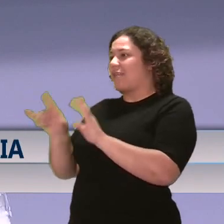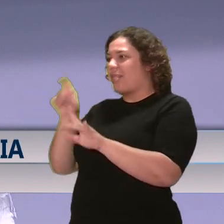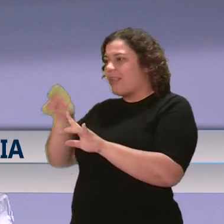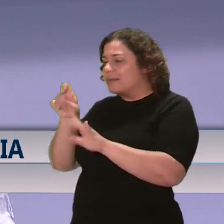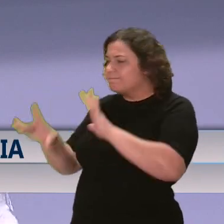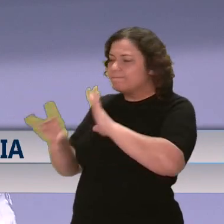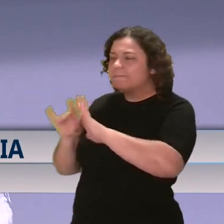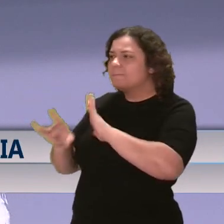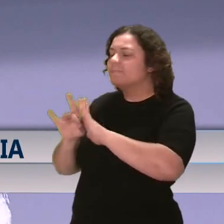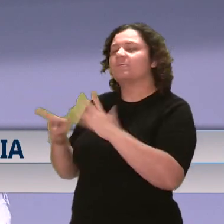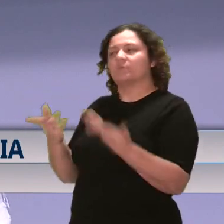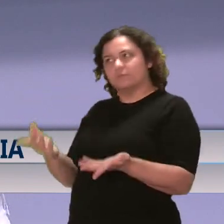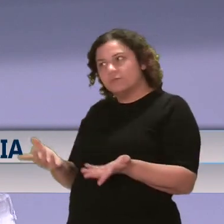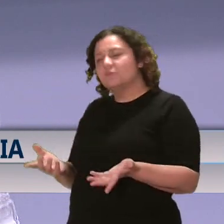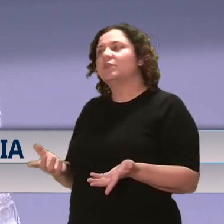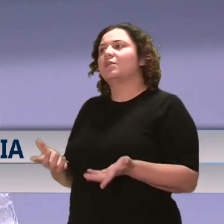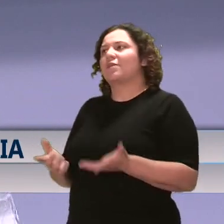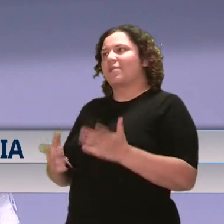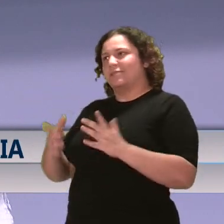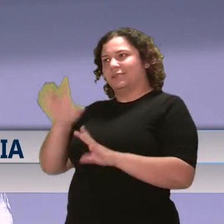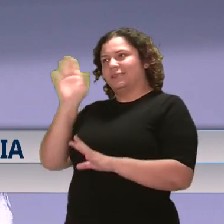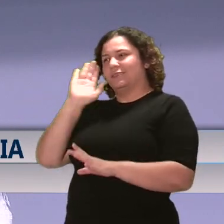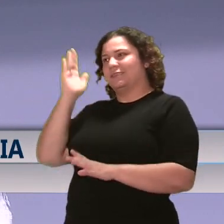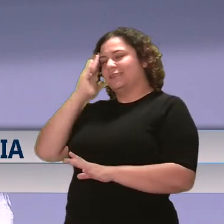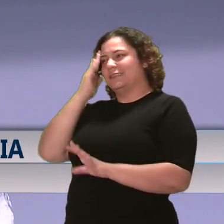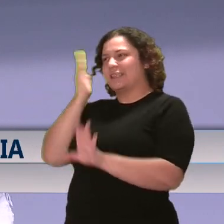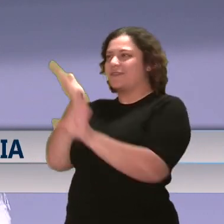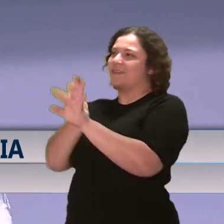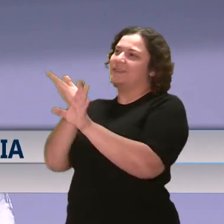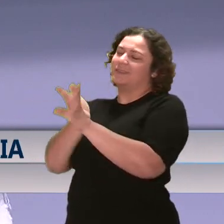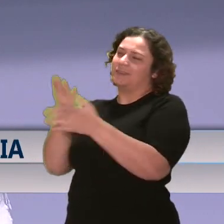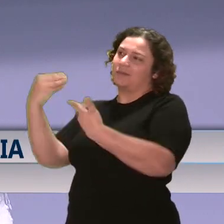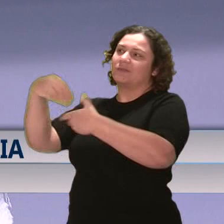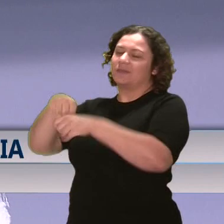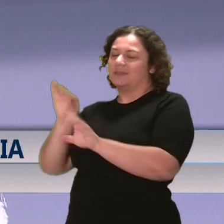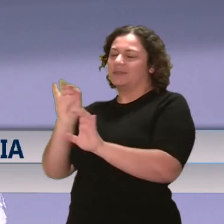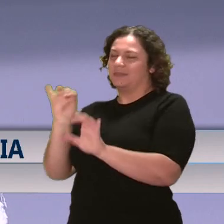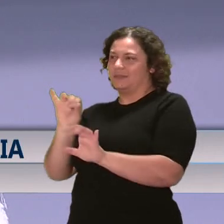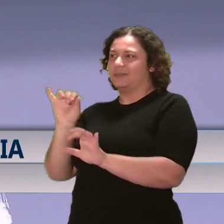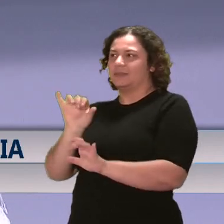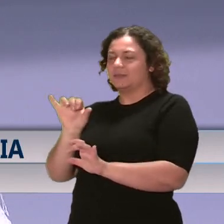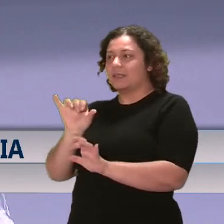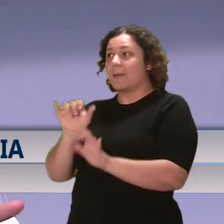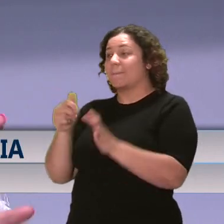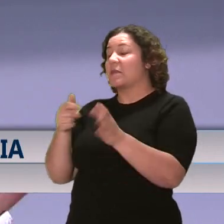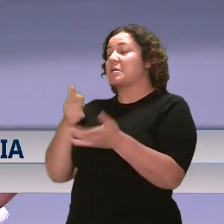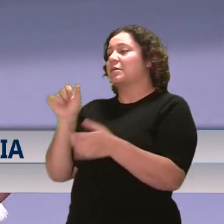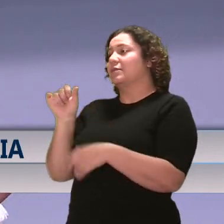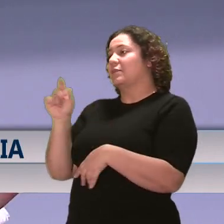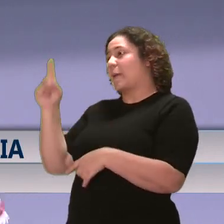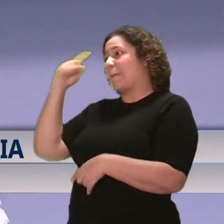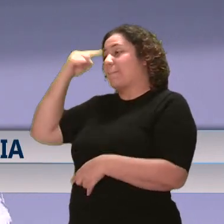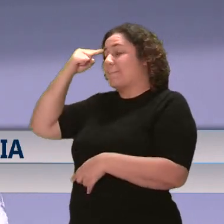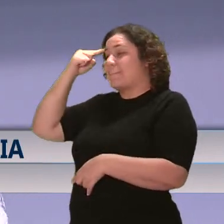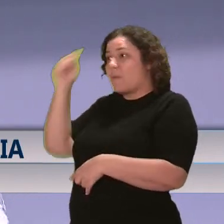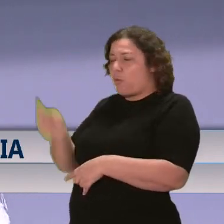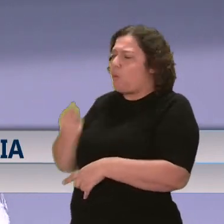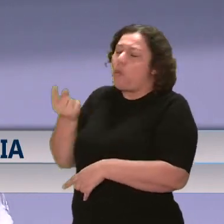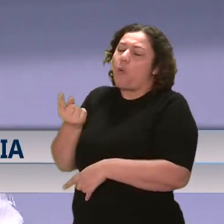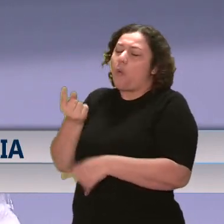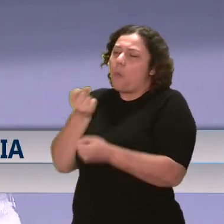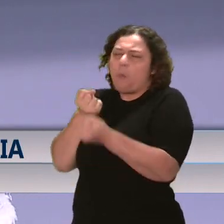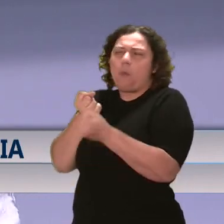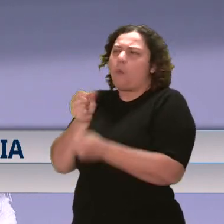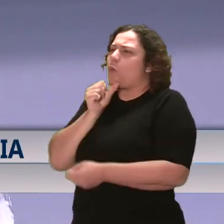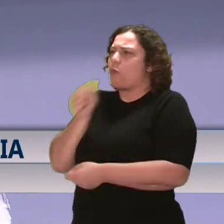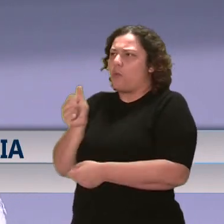conocer que el psicólogo también está dentro de estos escenarios. Y le puede apoyar, no solamente en la parte mental, ¿verdad? También en la parte